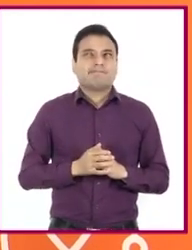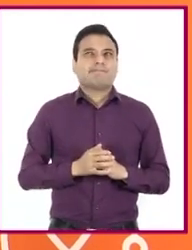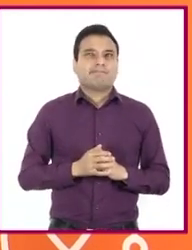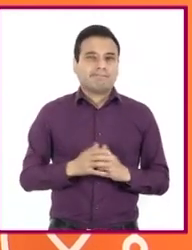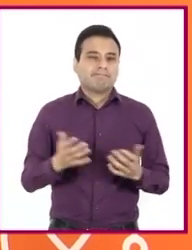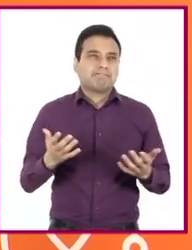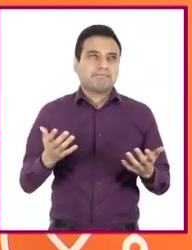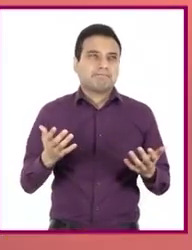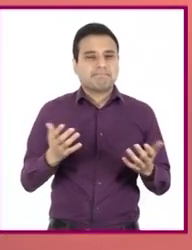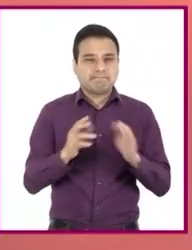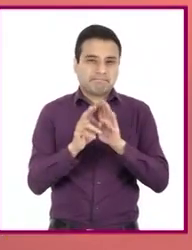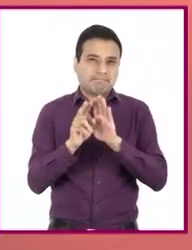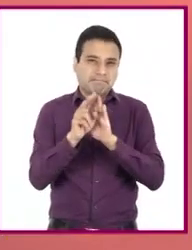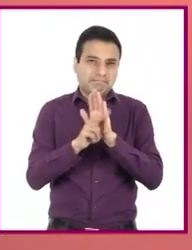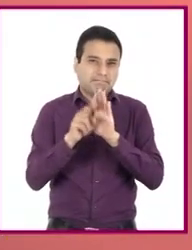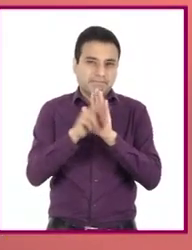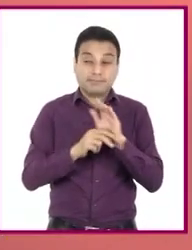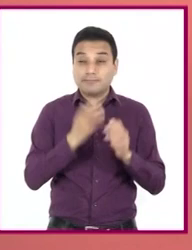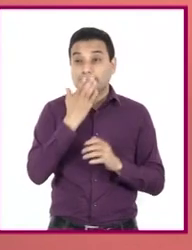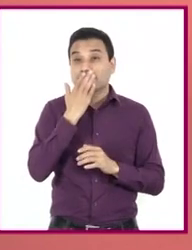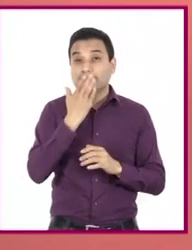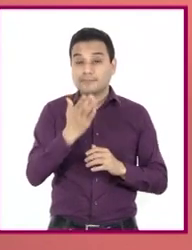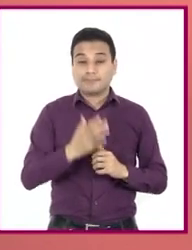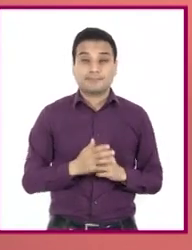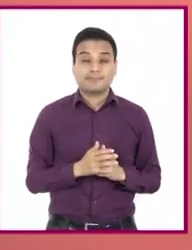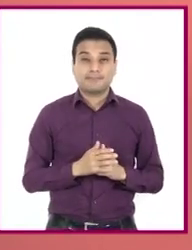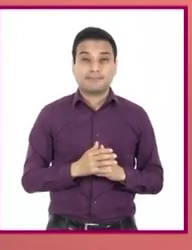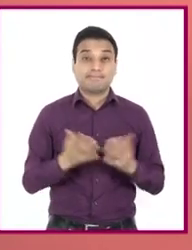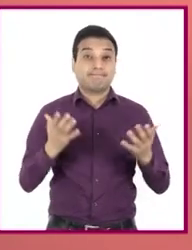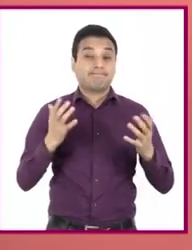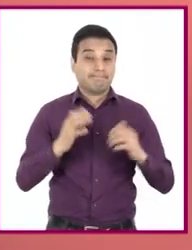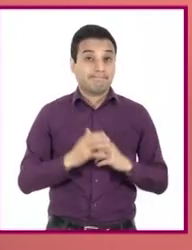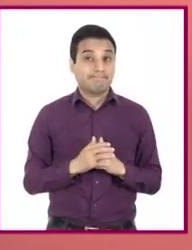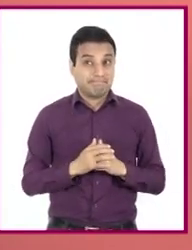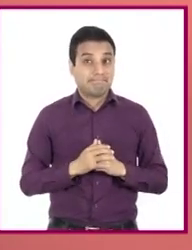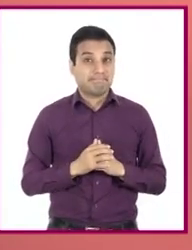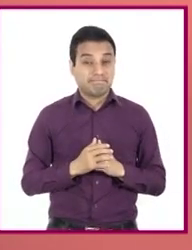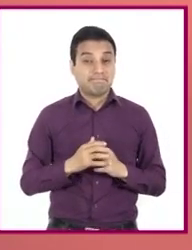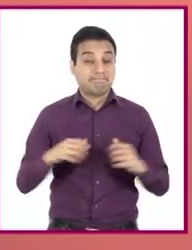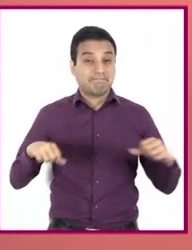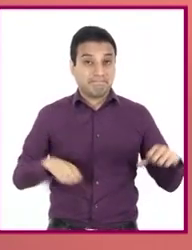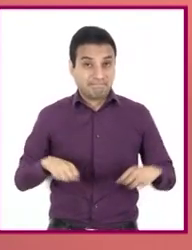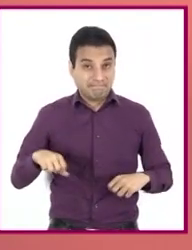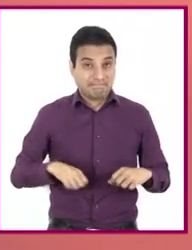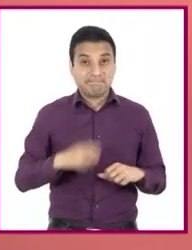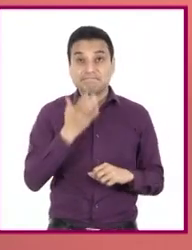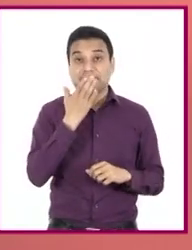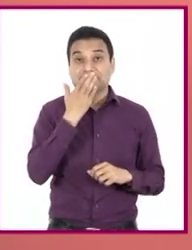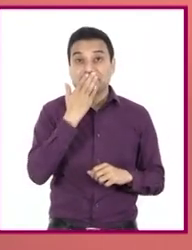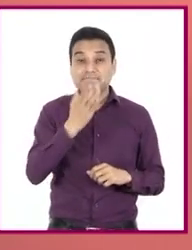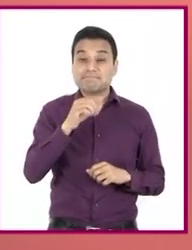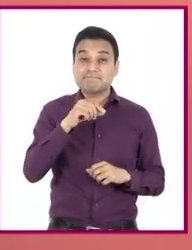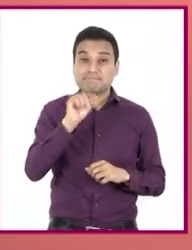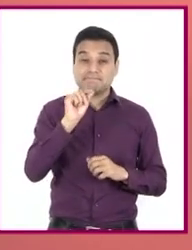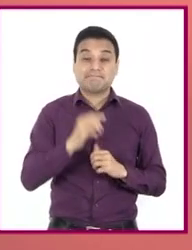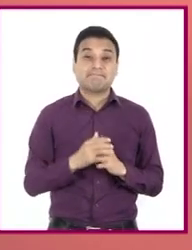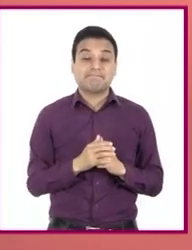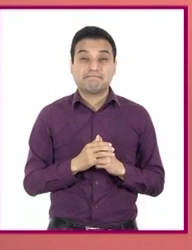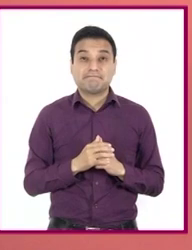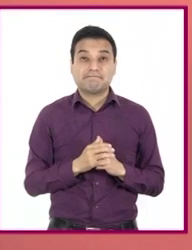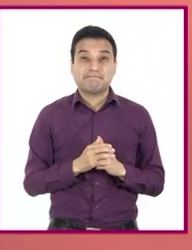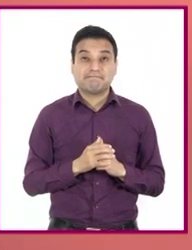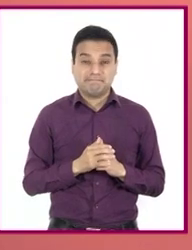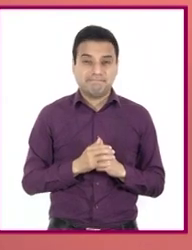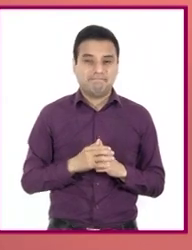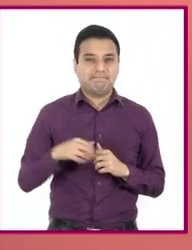es sobre el video. Muy bien. Reto finalizado. Hicieron un gran trabajo. Para completar su